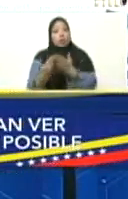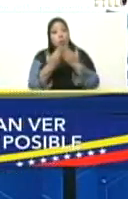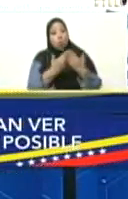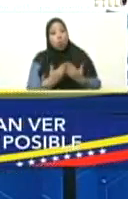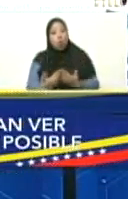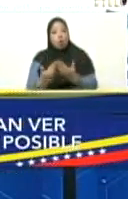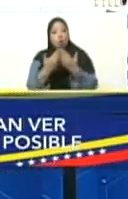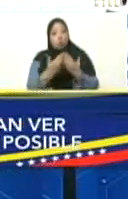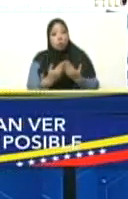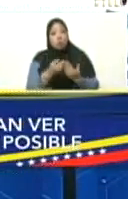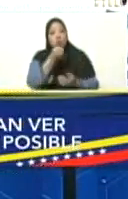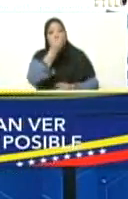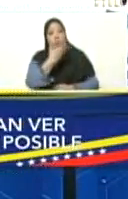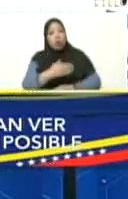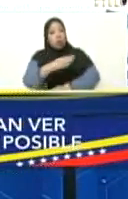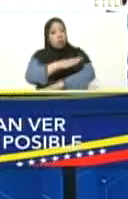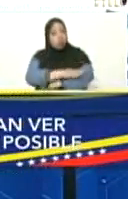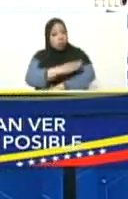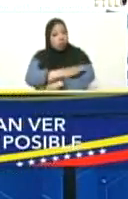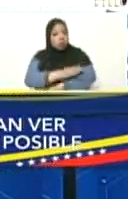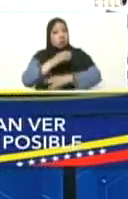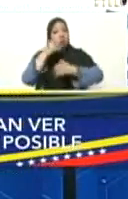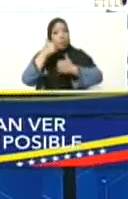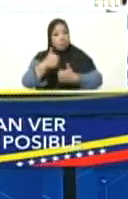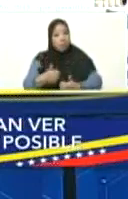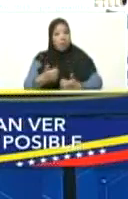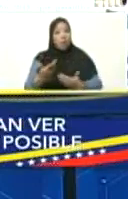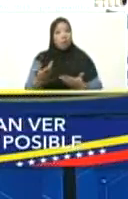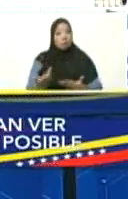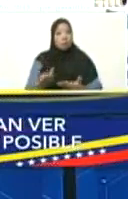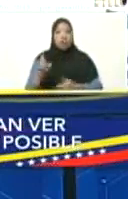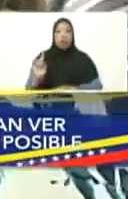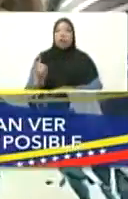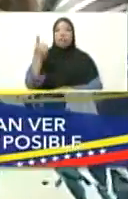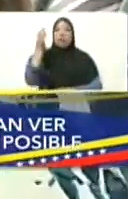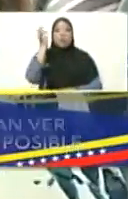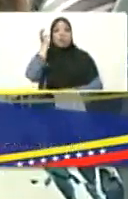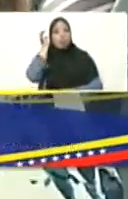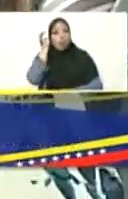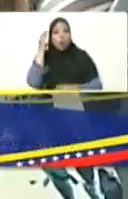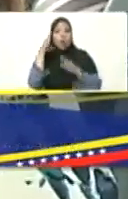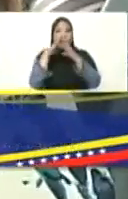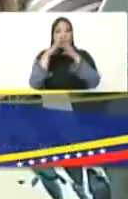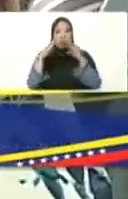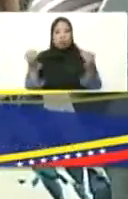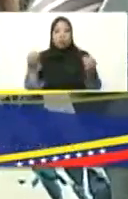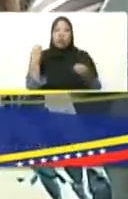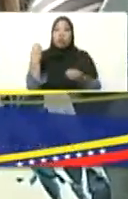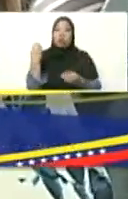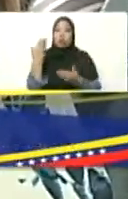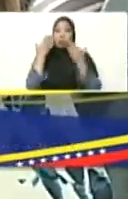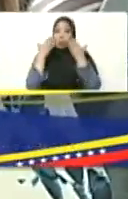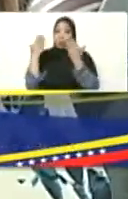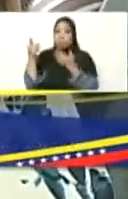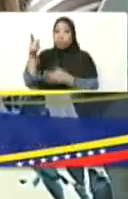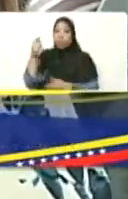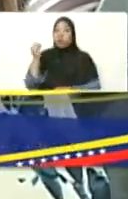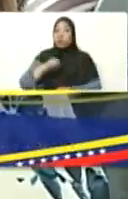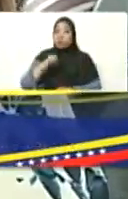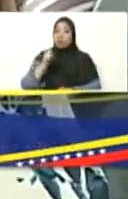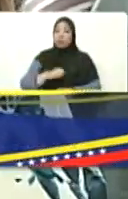que tuviera buena disciplina. Bueno, y que fuera la primera en todo. Y así fue Carmen Teresa,